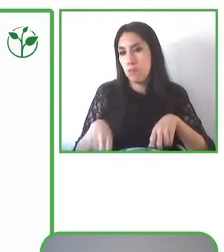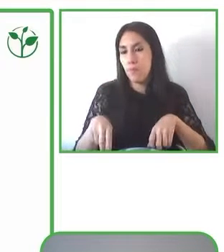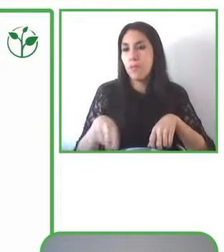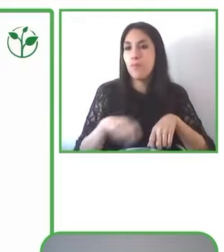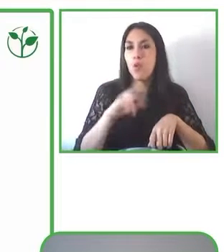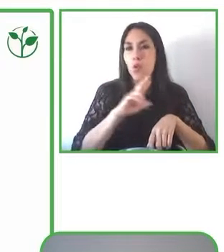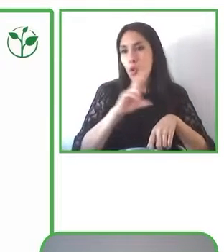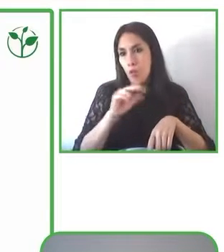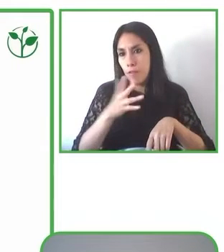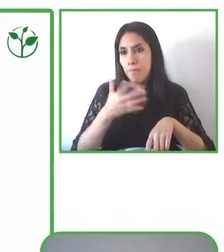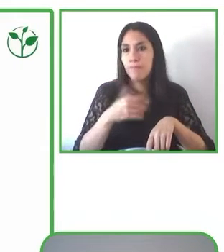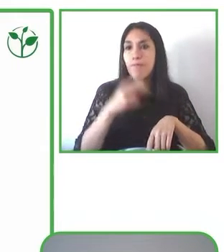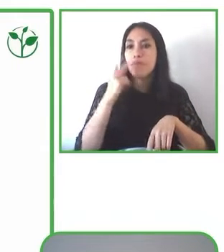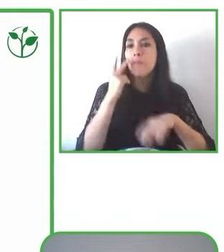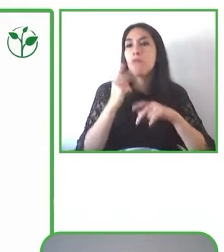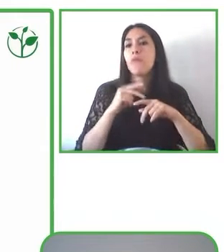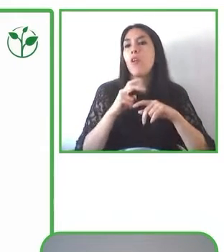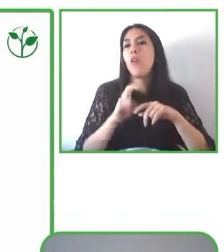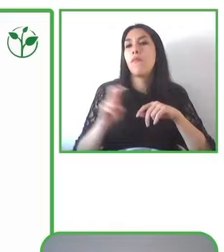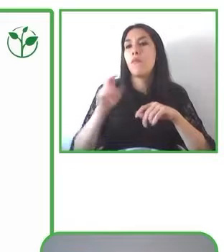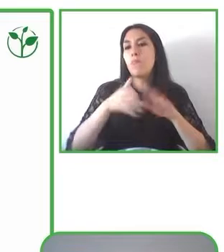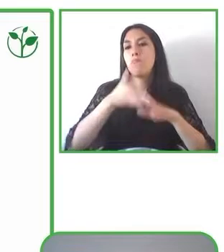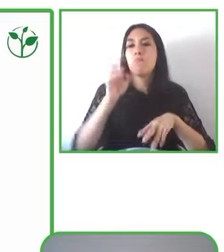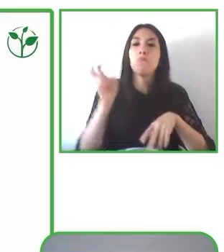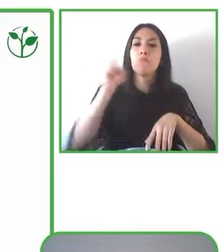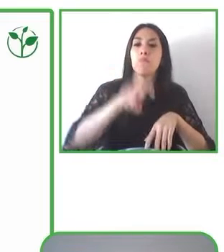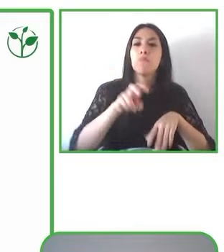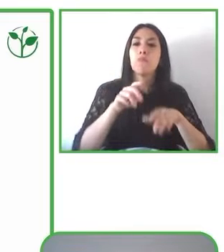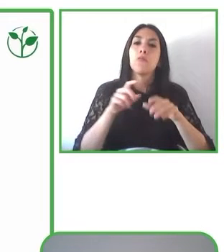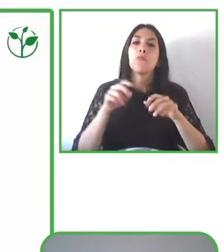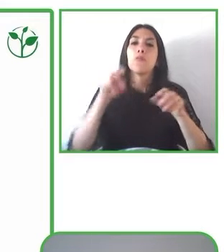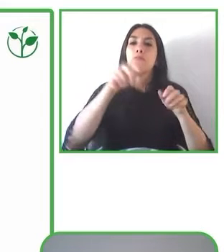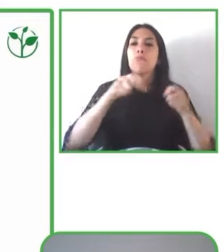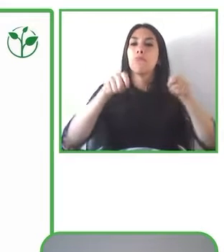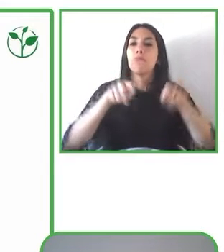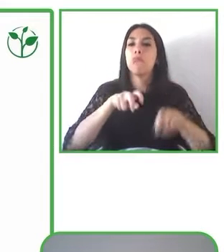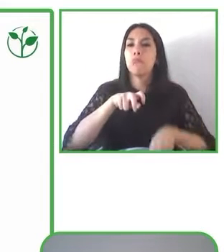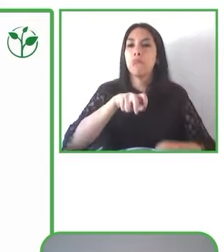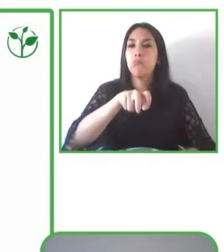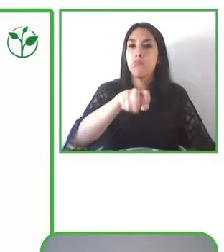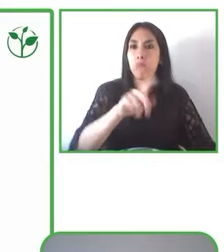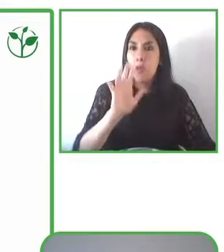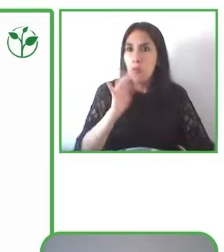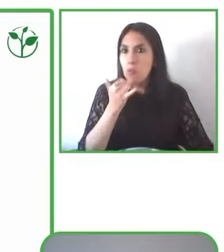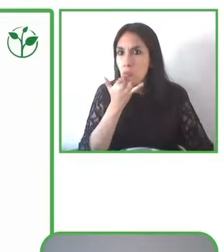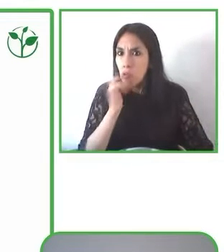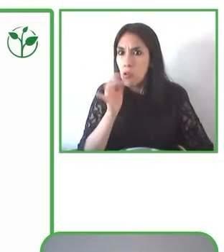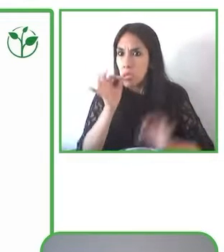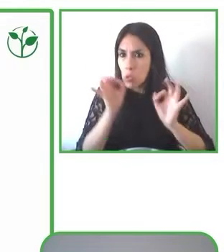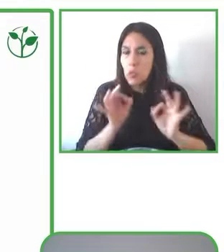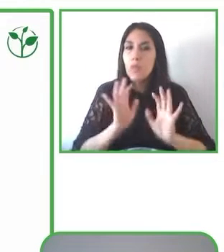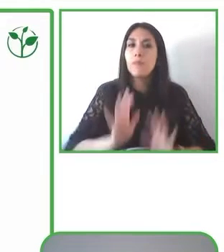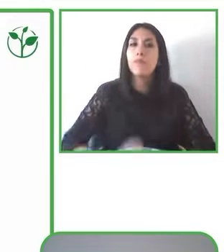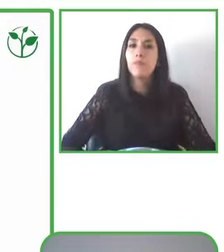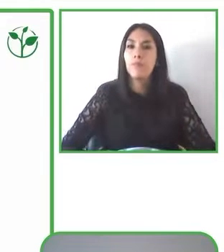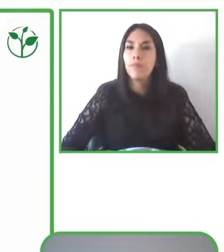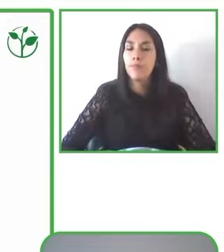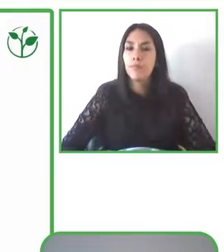sino que tengo cierta certeza. Me pasó también, hay personas con discapacidad cognitiva que